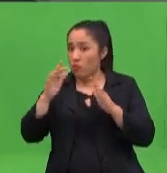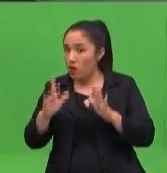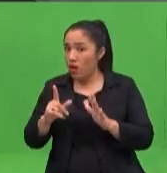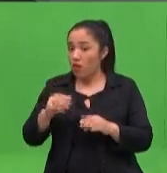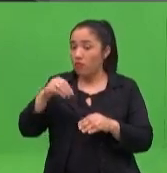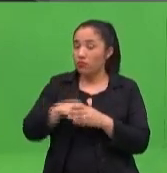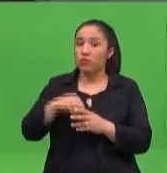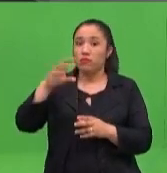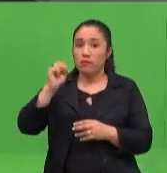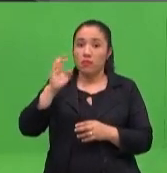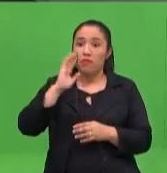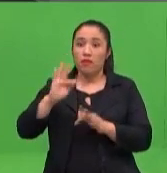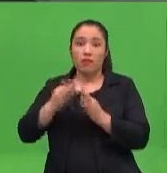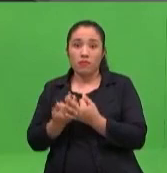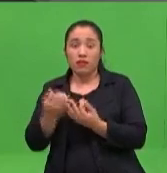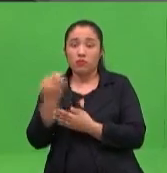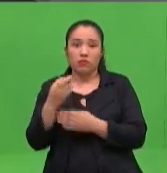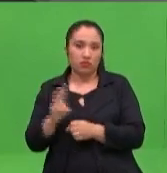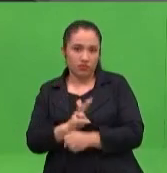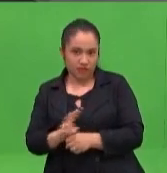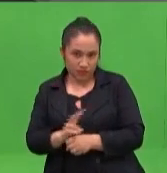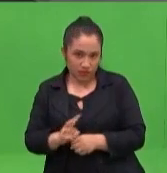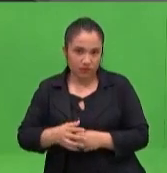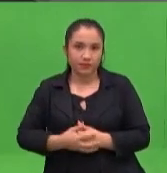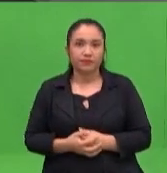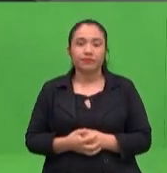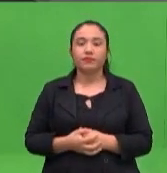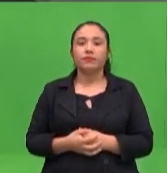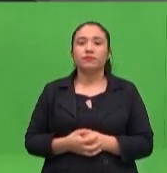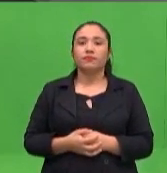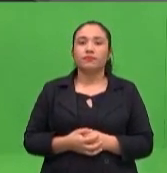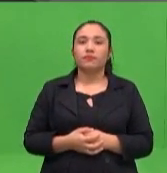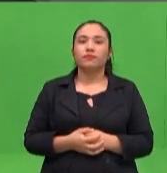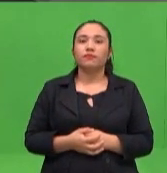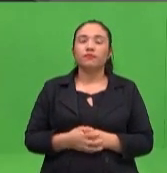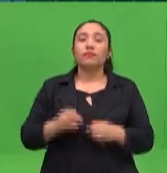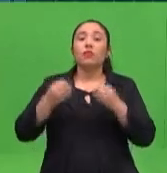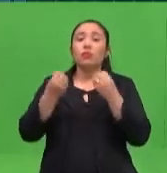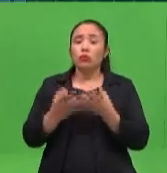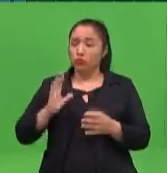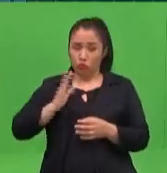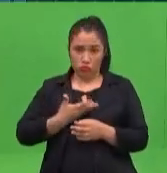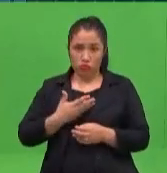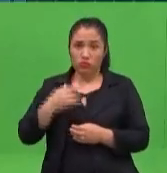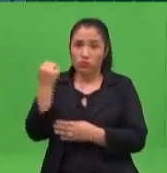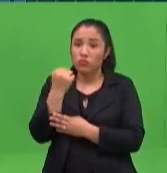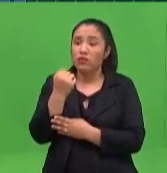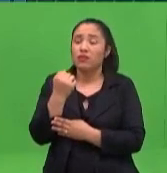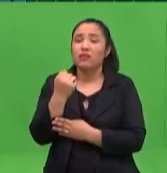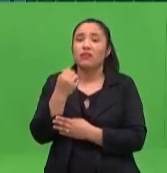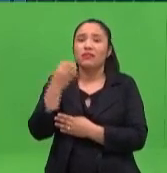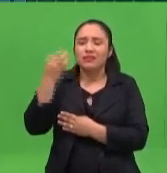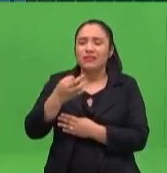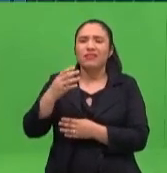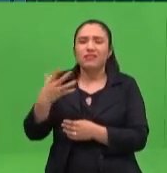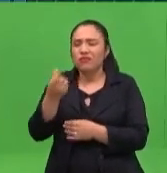responsables. Por eso, Ernesto, nosotros proponemos, ¿verdad?, muchos juegos, mucha actividad lúdica en lo que es